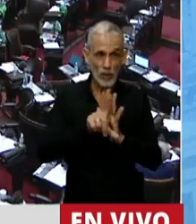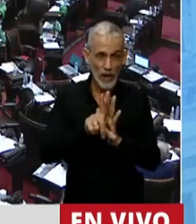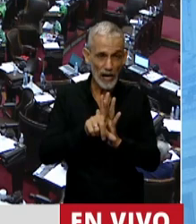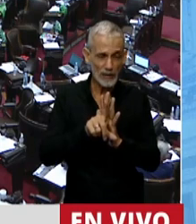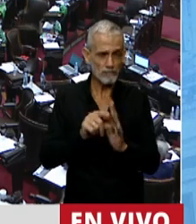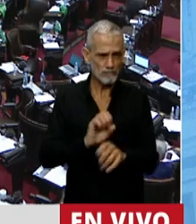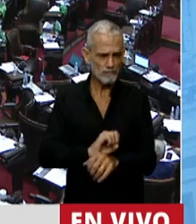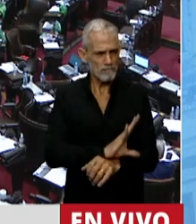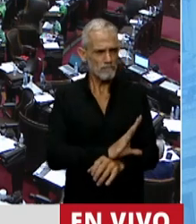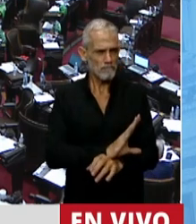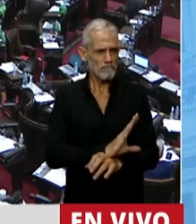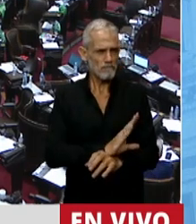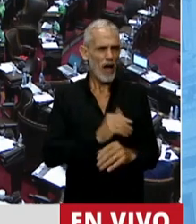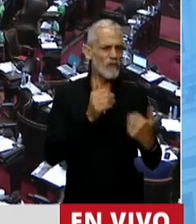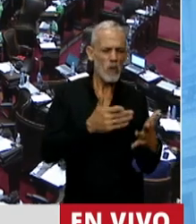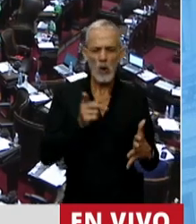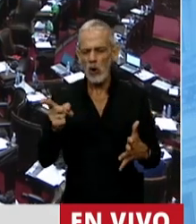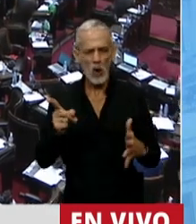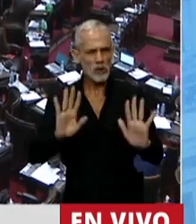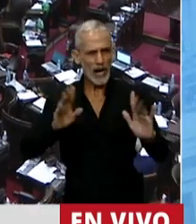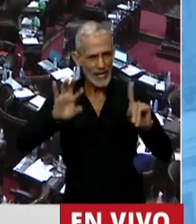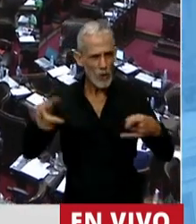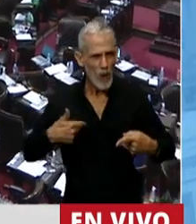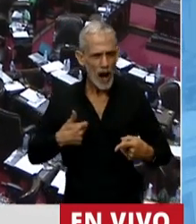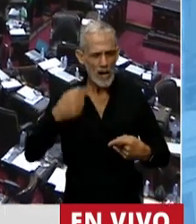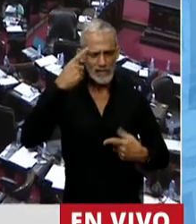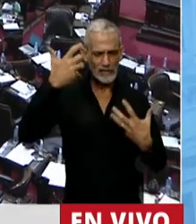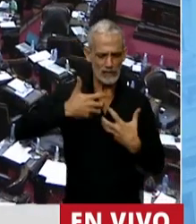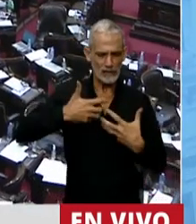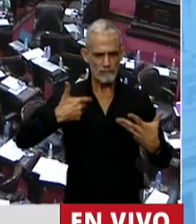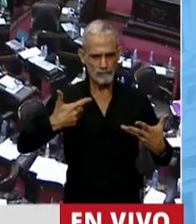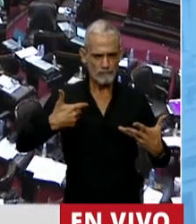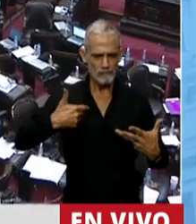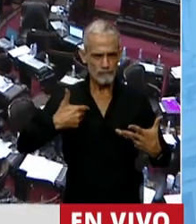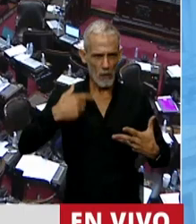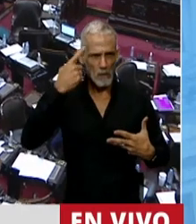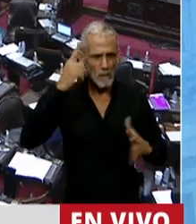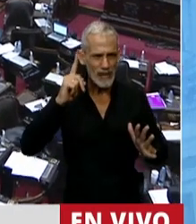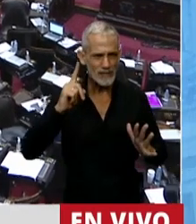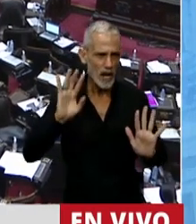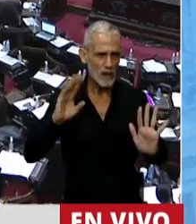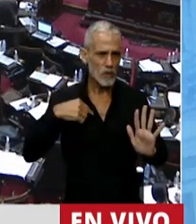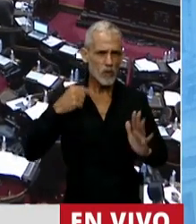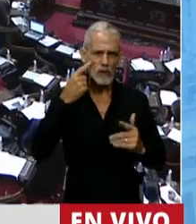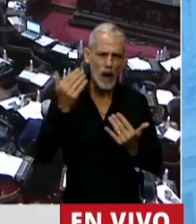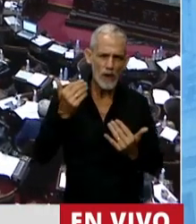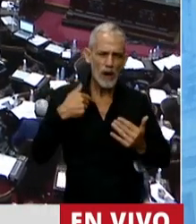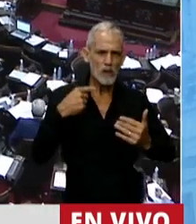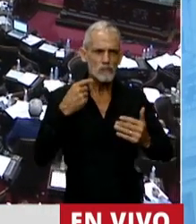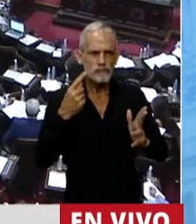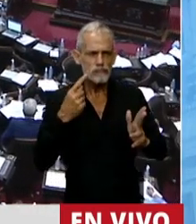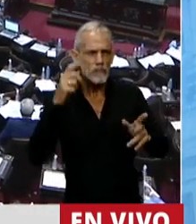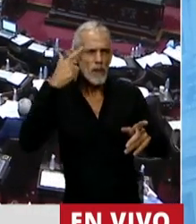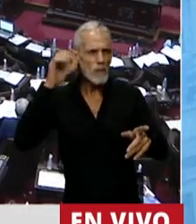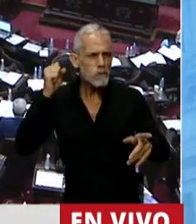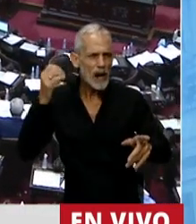conmueve, sea la posición que sea, que nos hace reflexionar, que nos hace pensar, que nos hace escuchar, tomar vivencias,